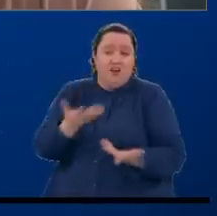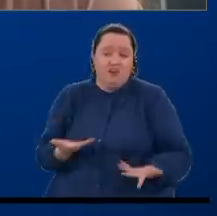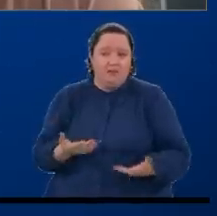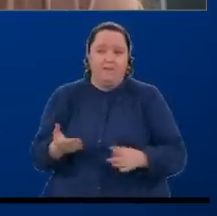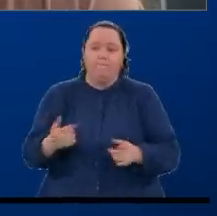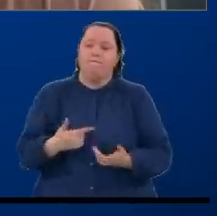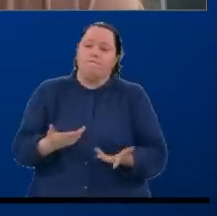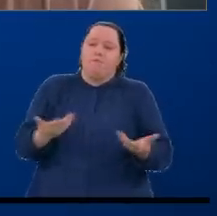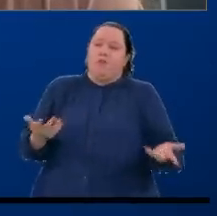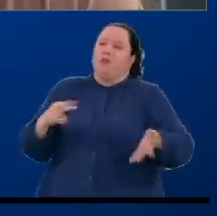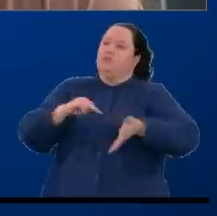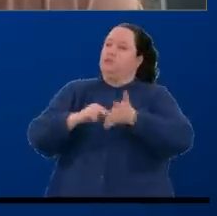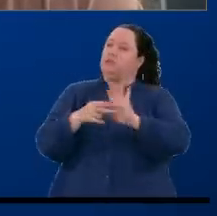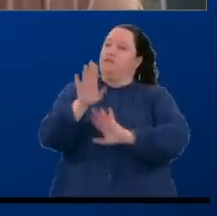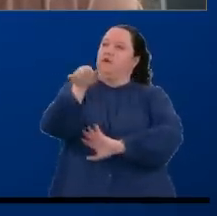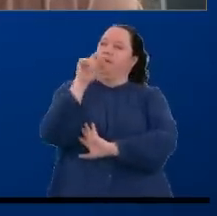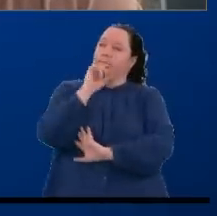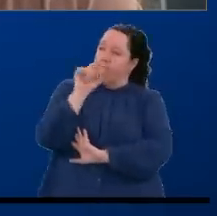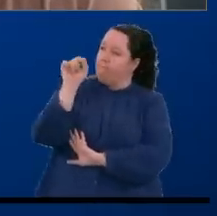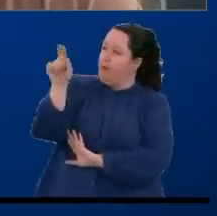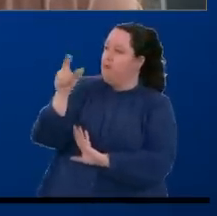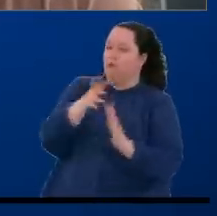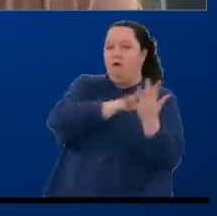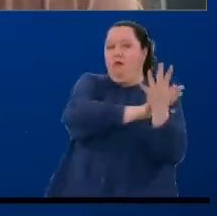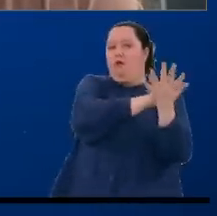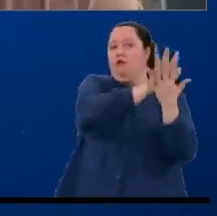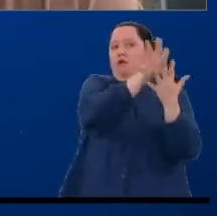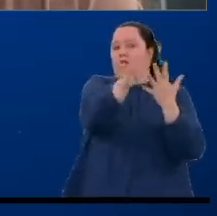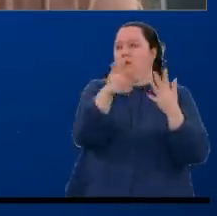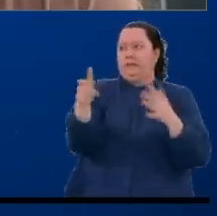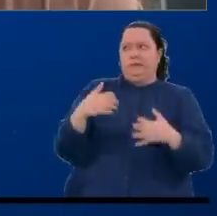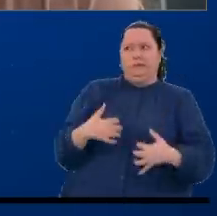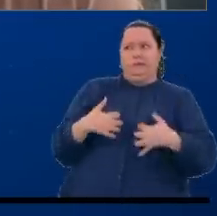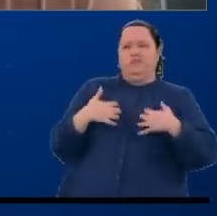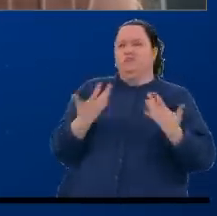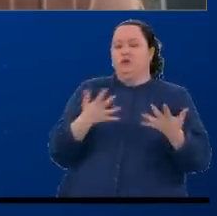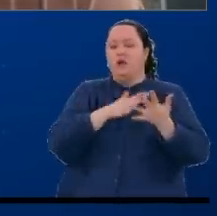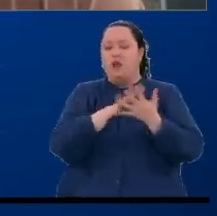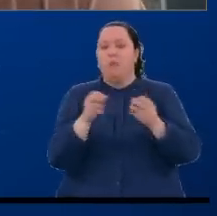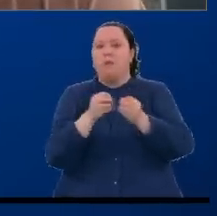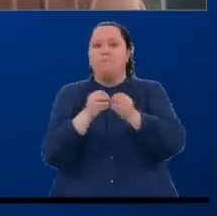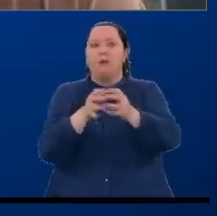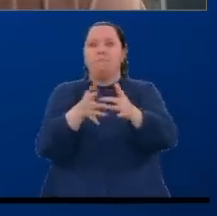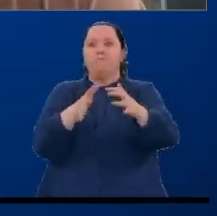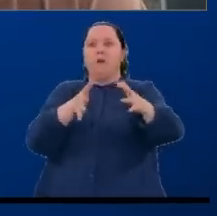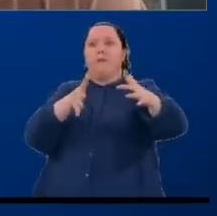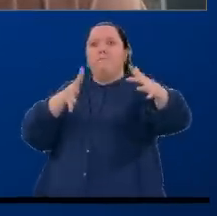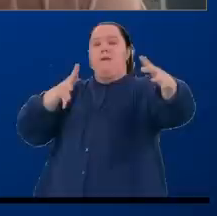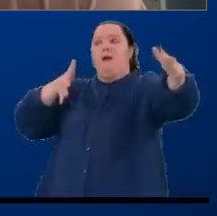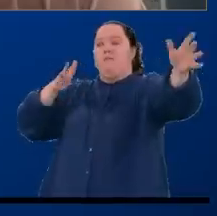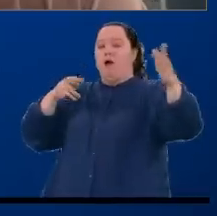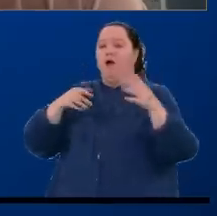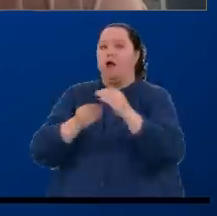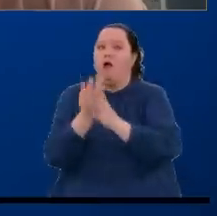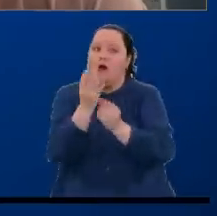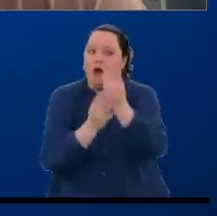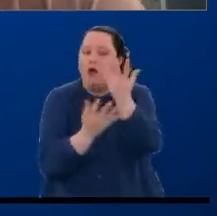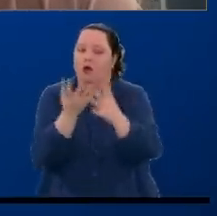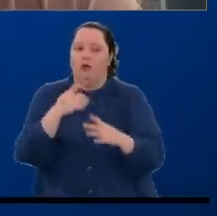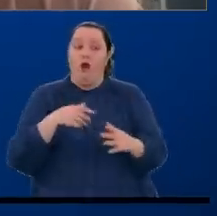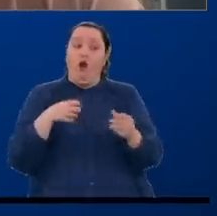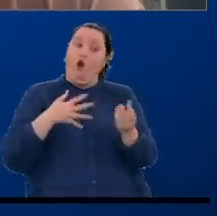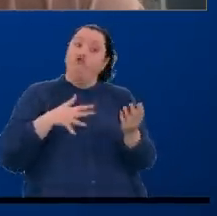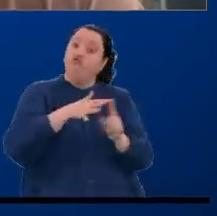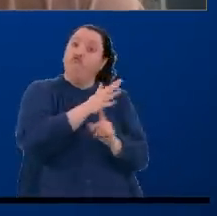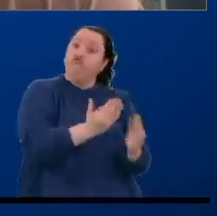pero en ese sentido no temen que por lo menos este anuncio termine por promover el crecimiento de los cultivos ilícitos y beneficiando así al narcotráfico